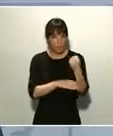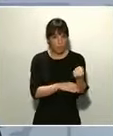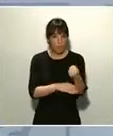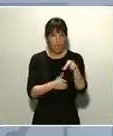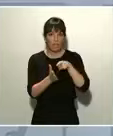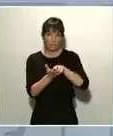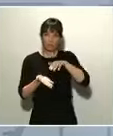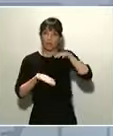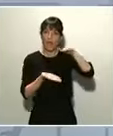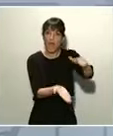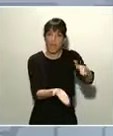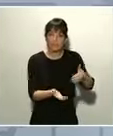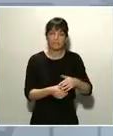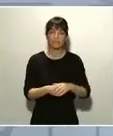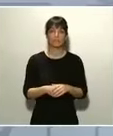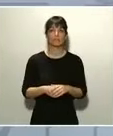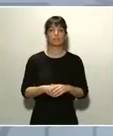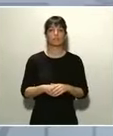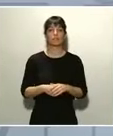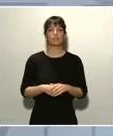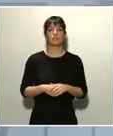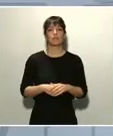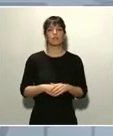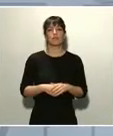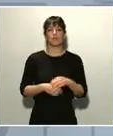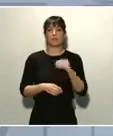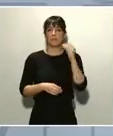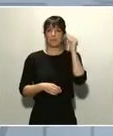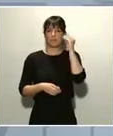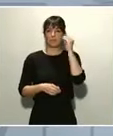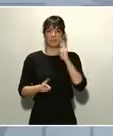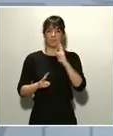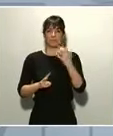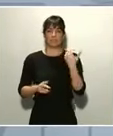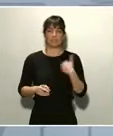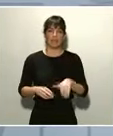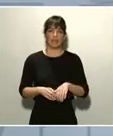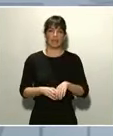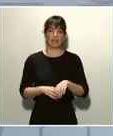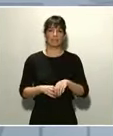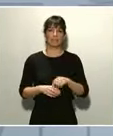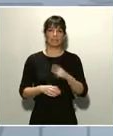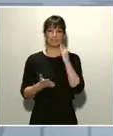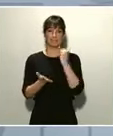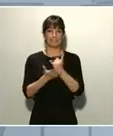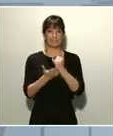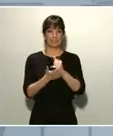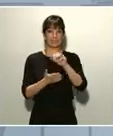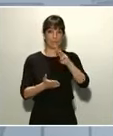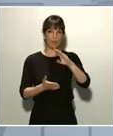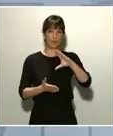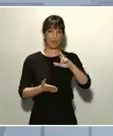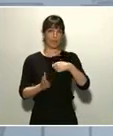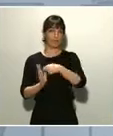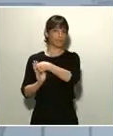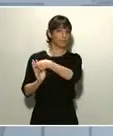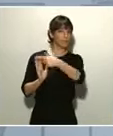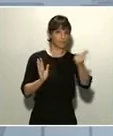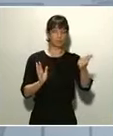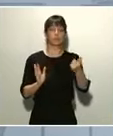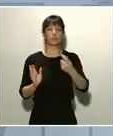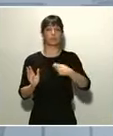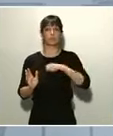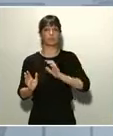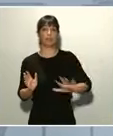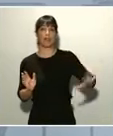respondido antes a esa pregunta. Son 355.000 los test PCR que se han distribuido al conjunto de la ciudadanía,